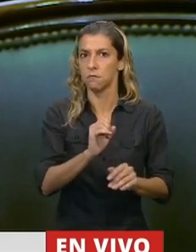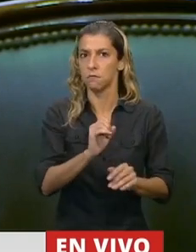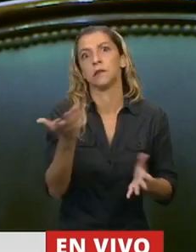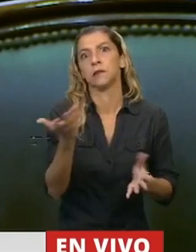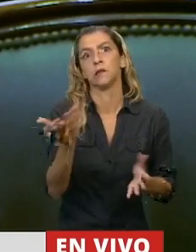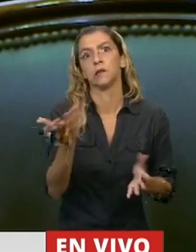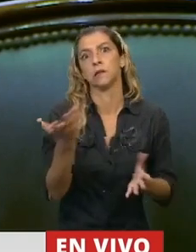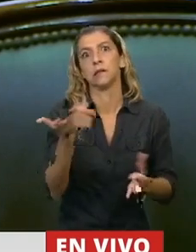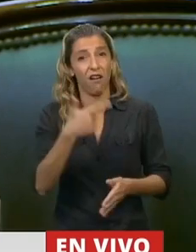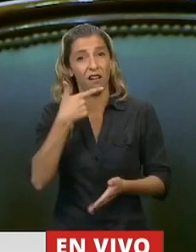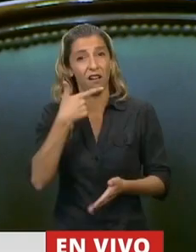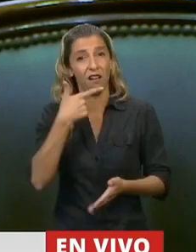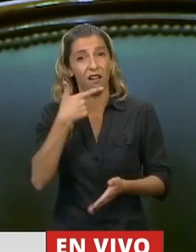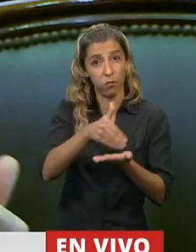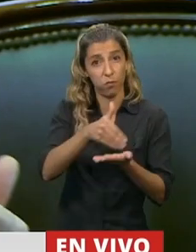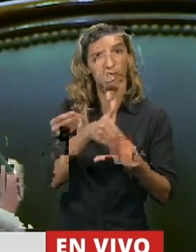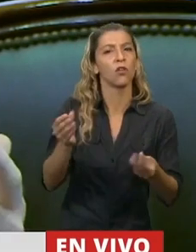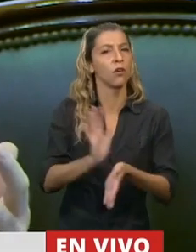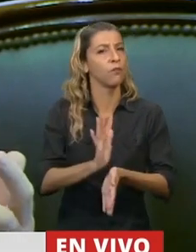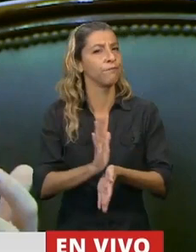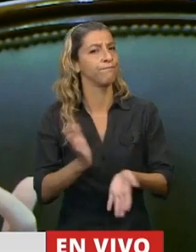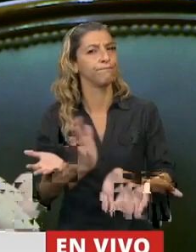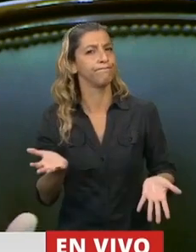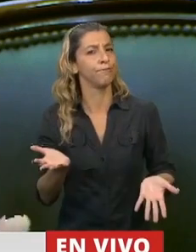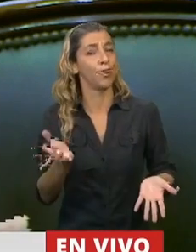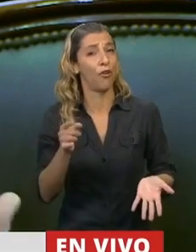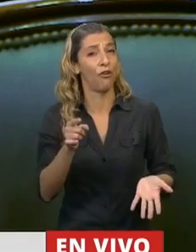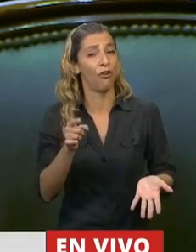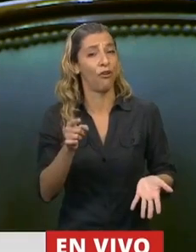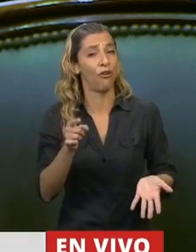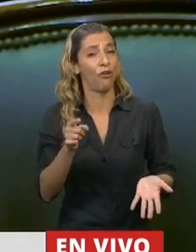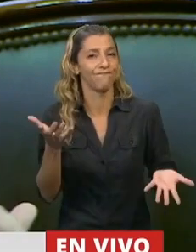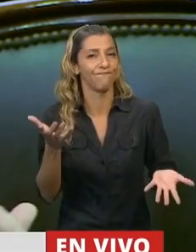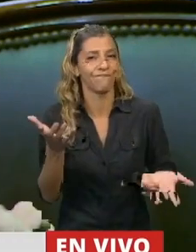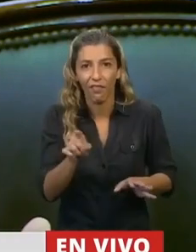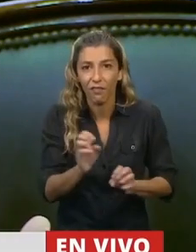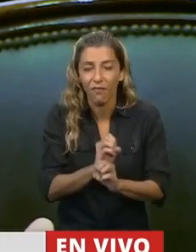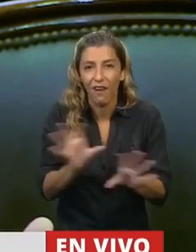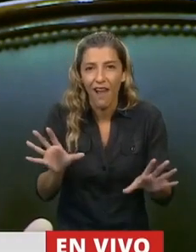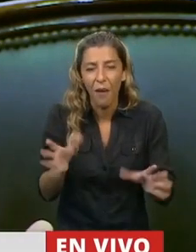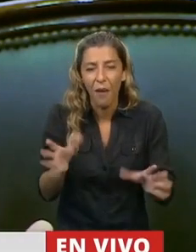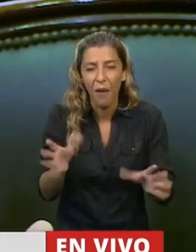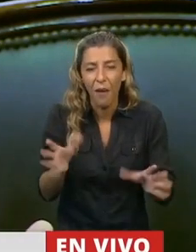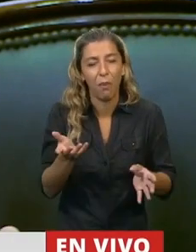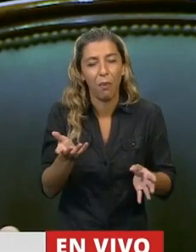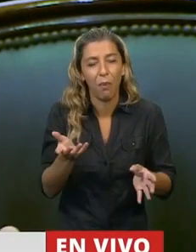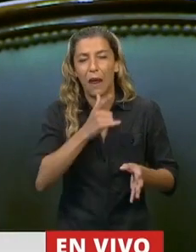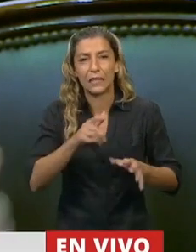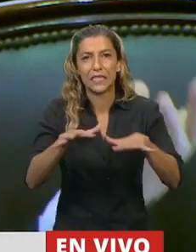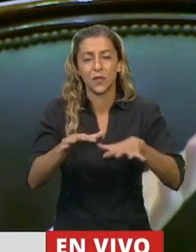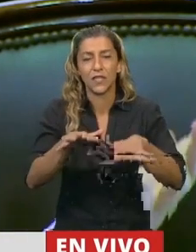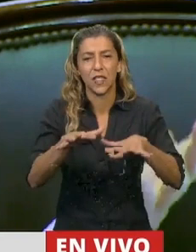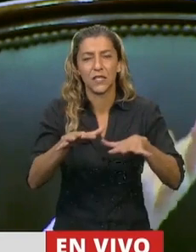solo hecho de una cuestión de falta y hacer tan grave esa situación, que quede